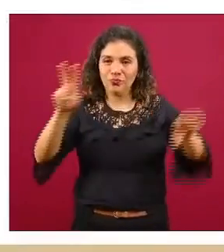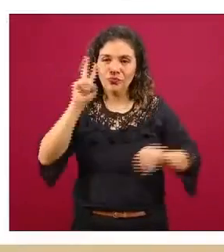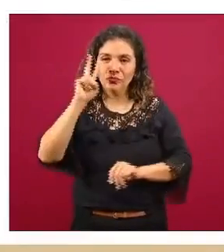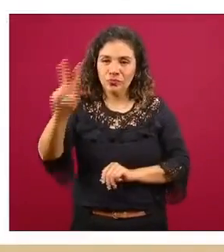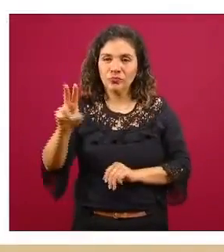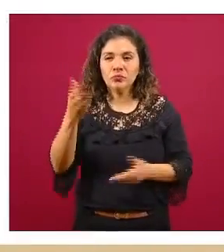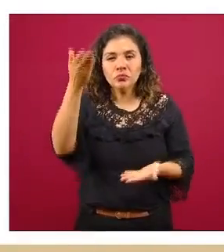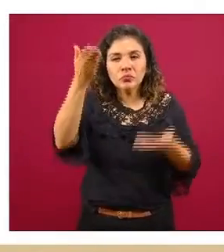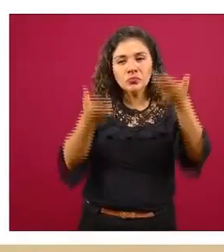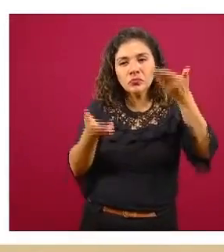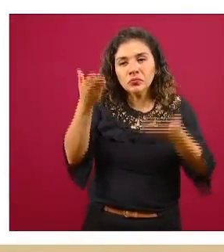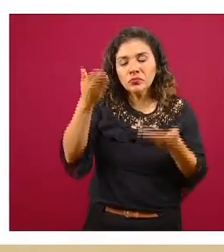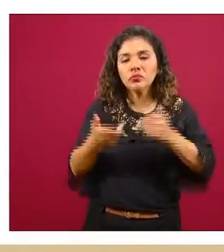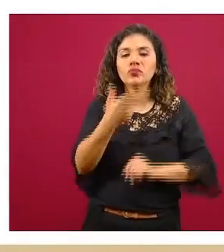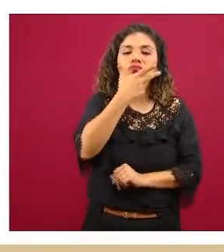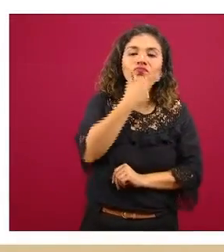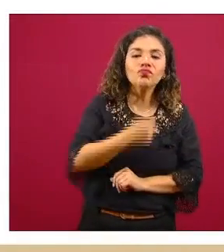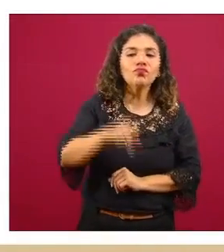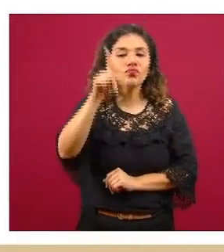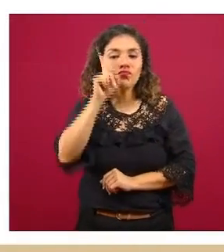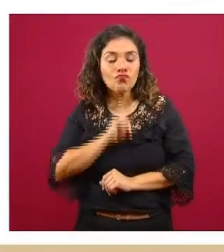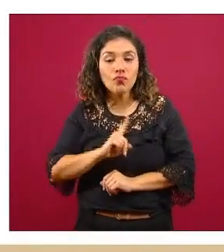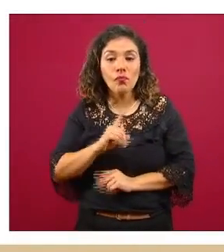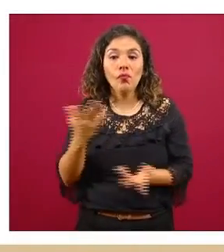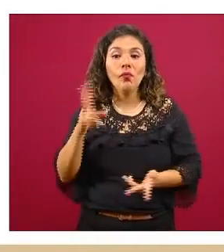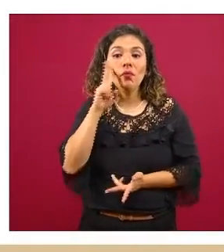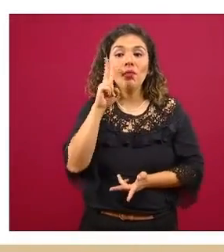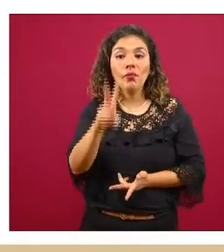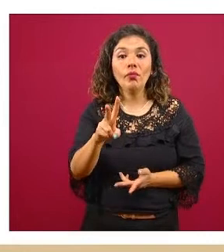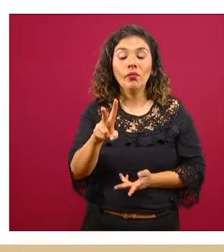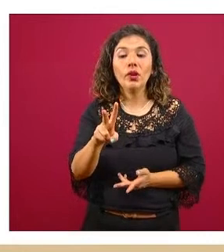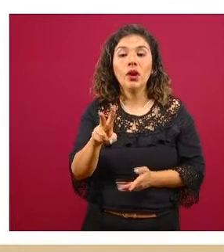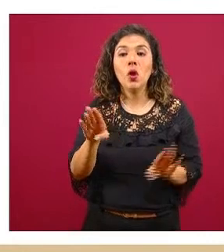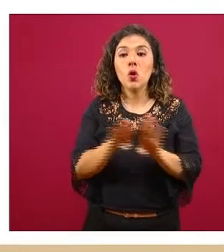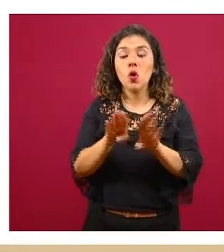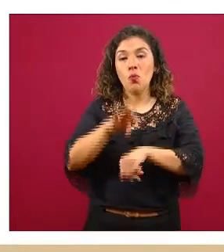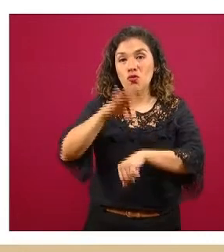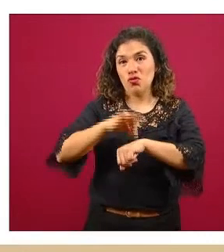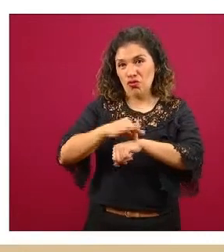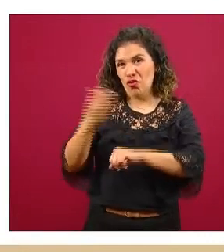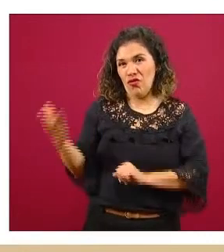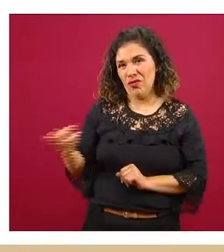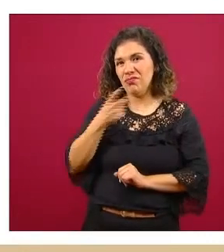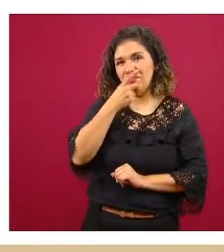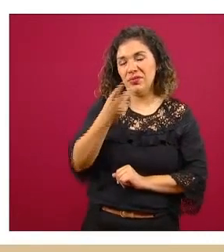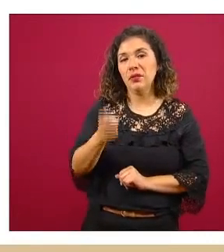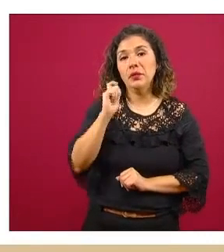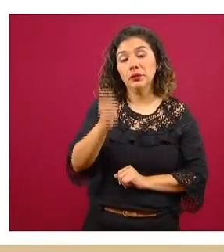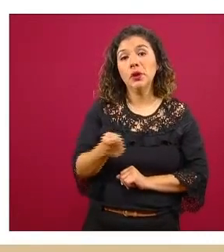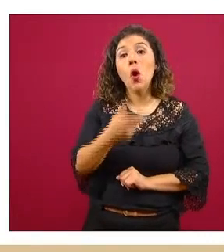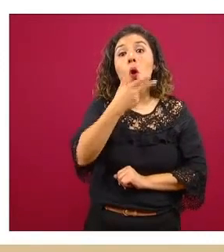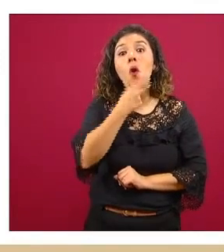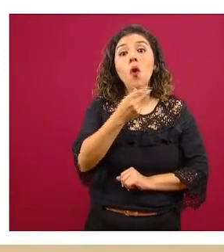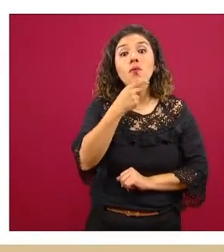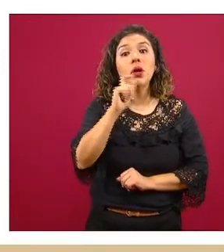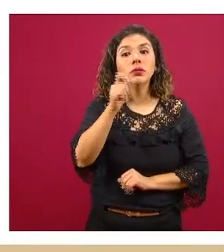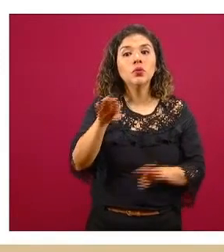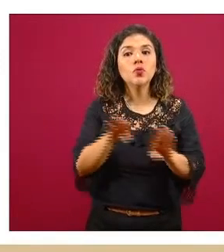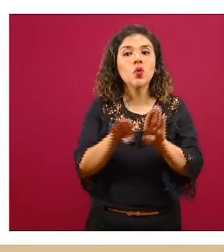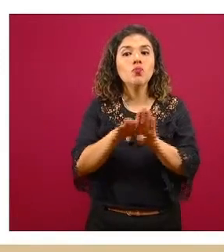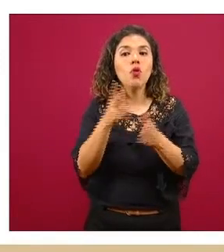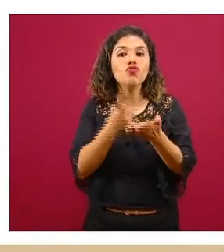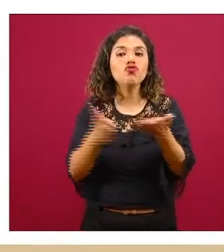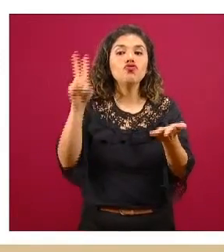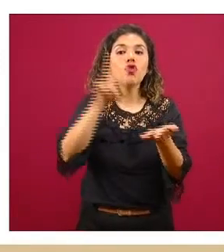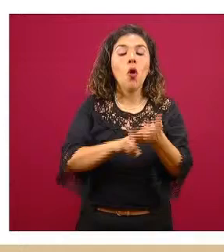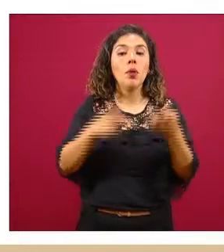comparamos hombres contra mujeres vemos que también como ya mencionó el doctor Janmar Gabastú en hombres es casi el doble